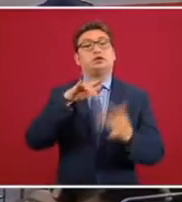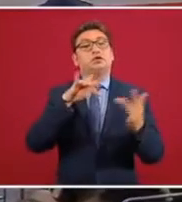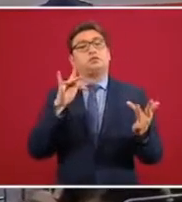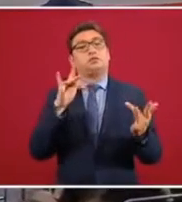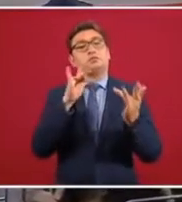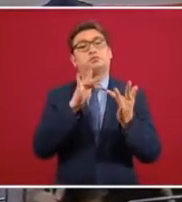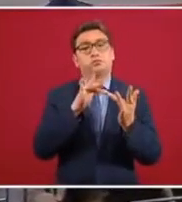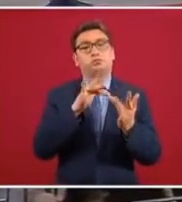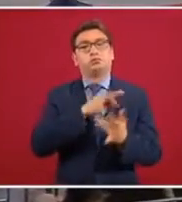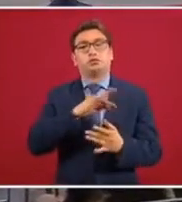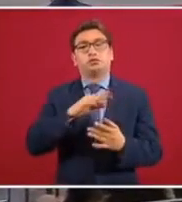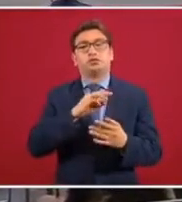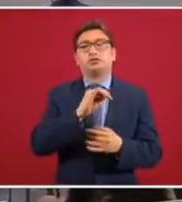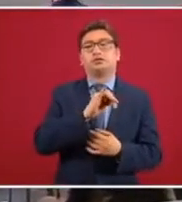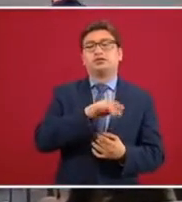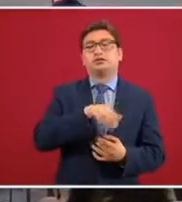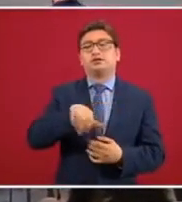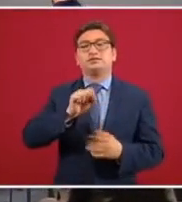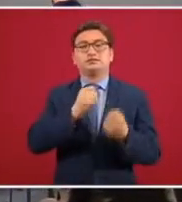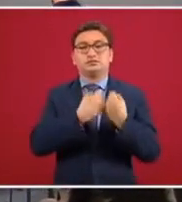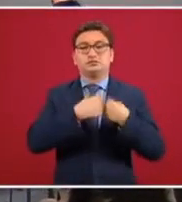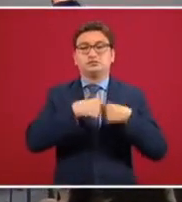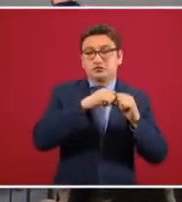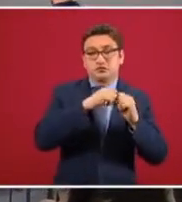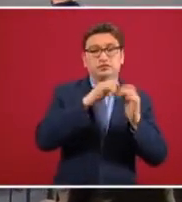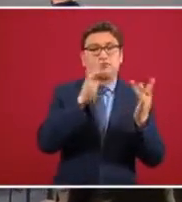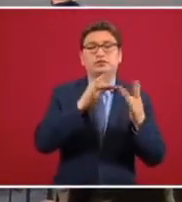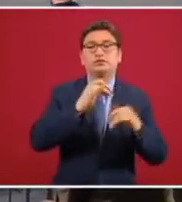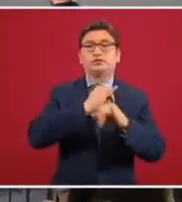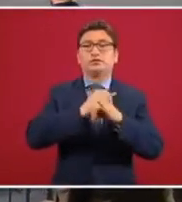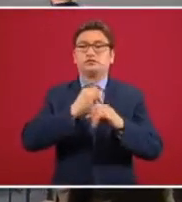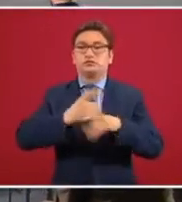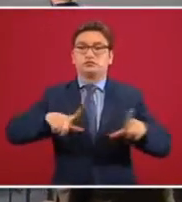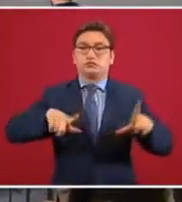al Seguro Social. Ahí está la página,